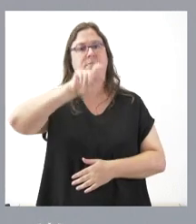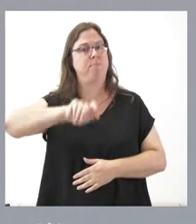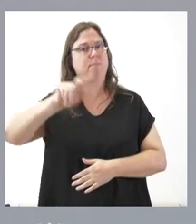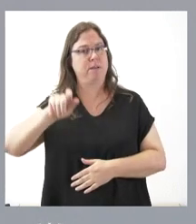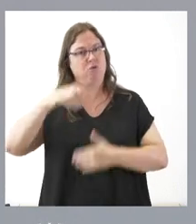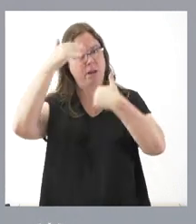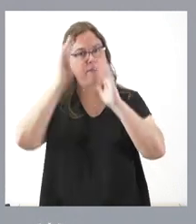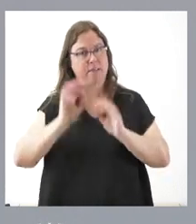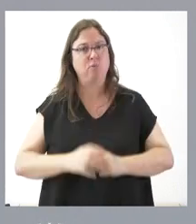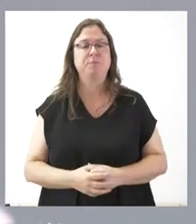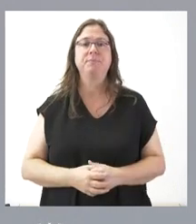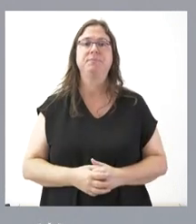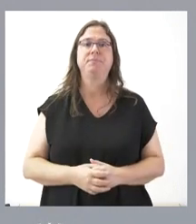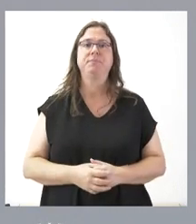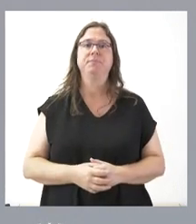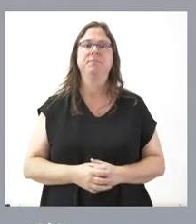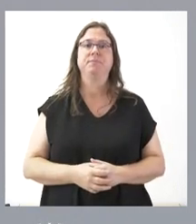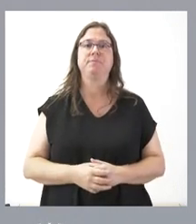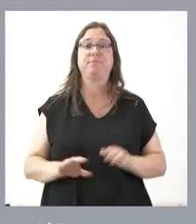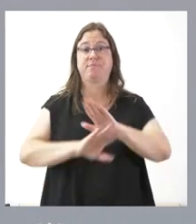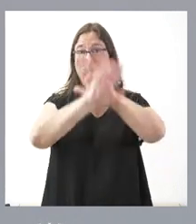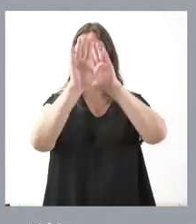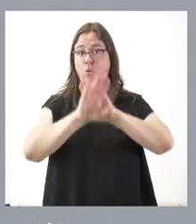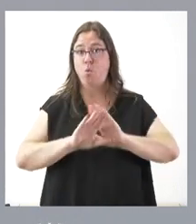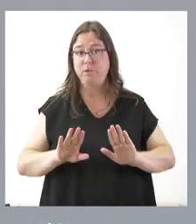atendidas. Y la última